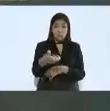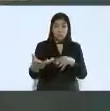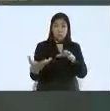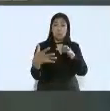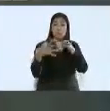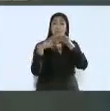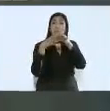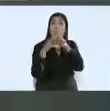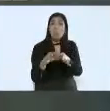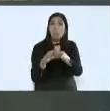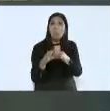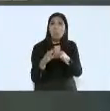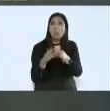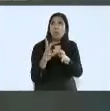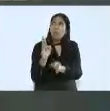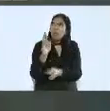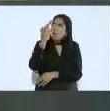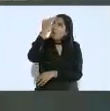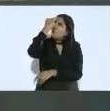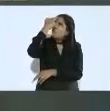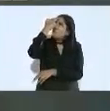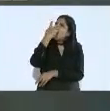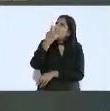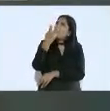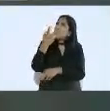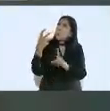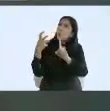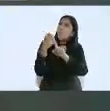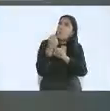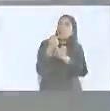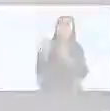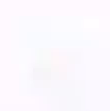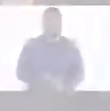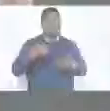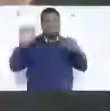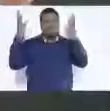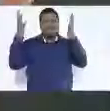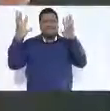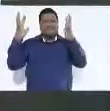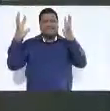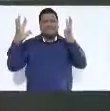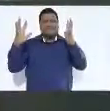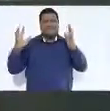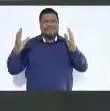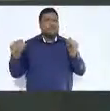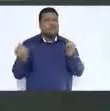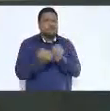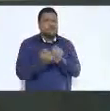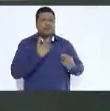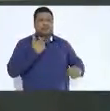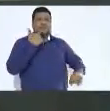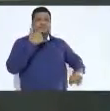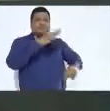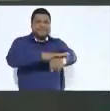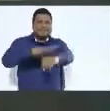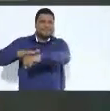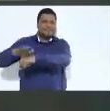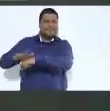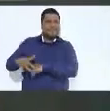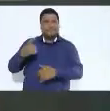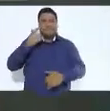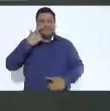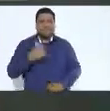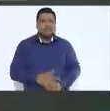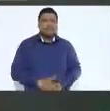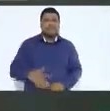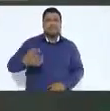a los trabajadores electricistas. También decirles que ya